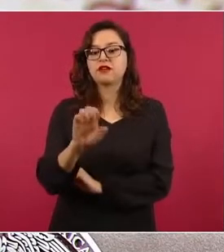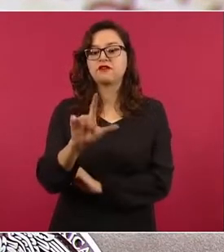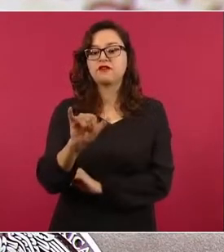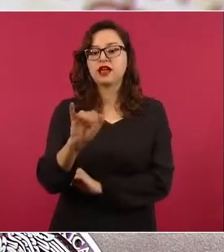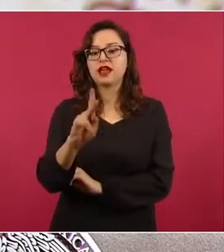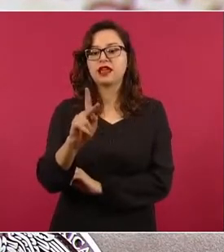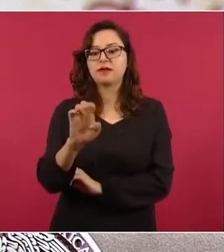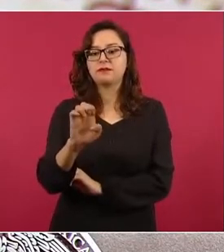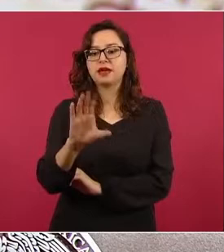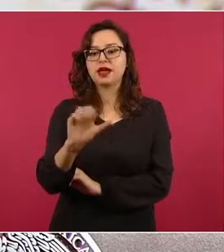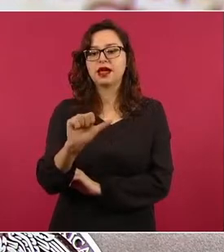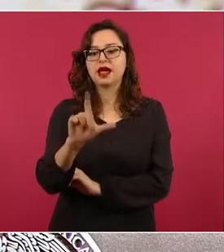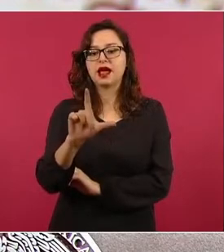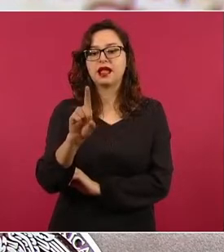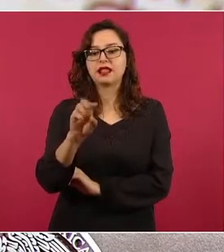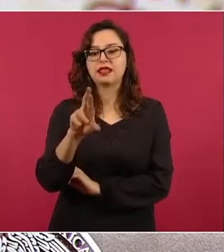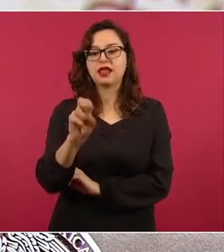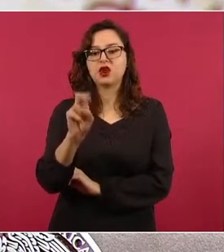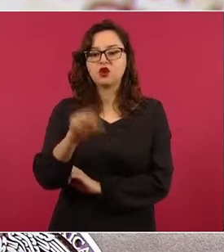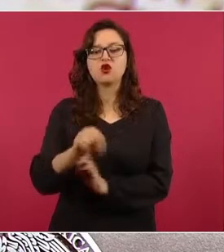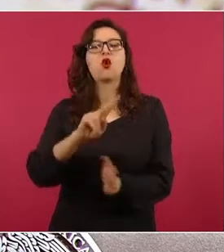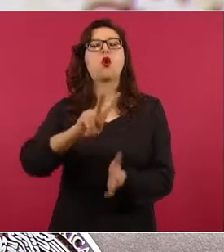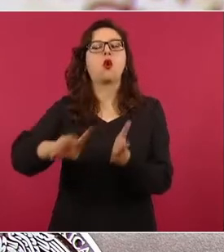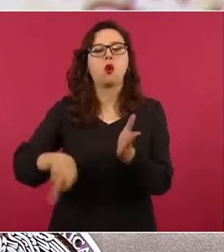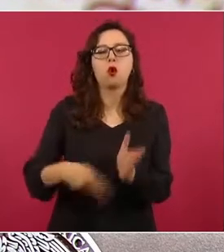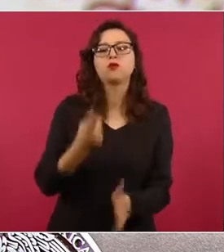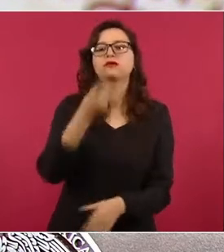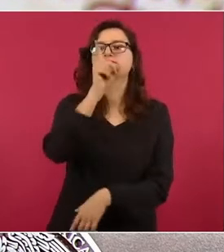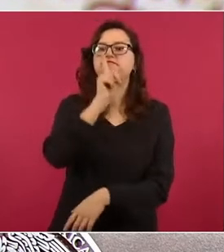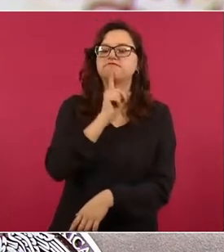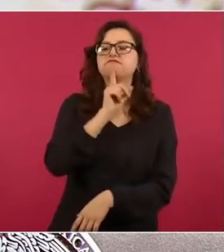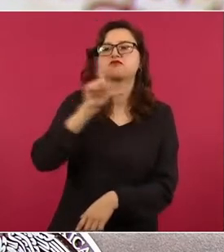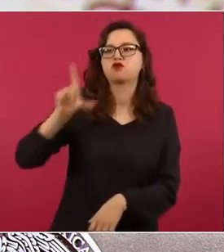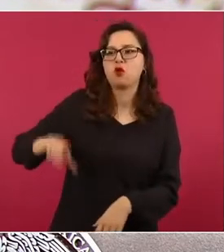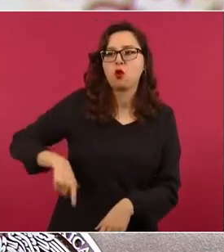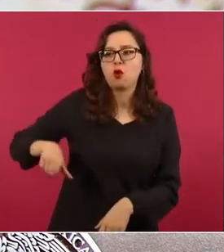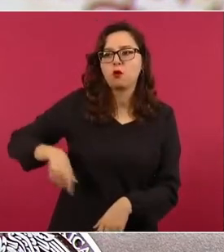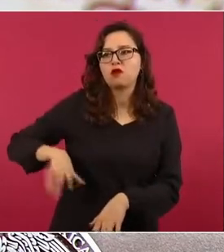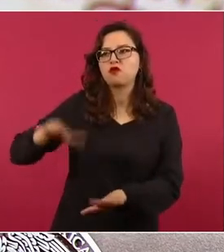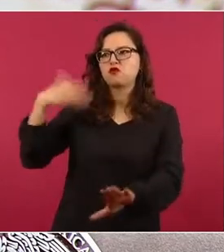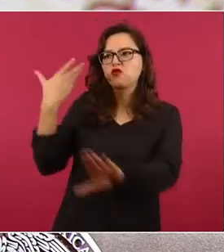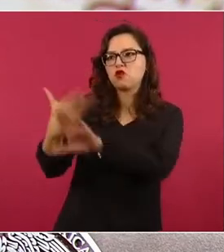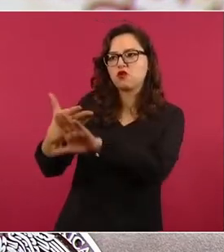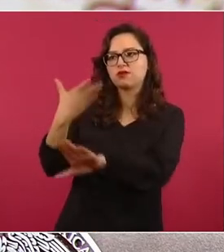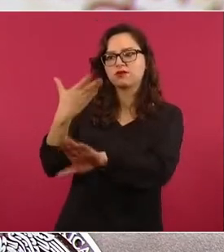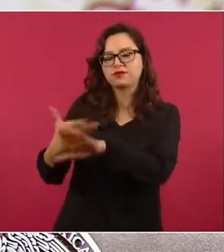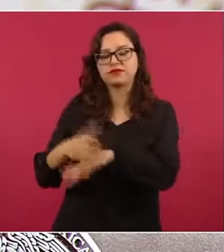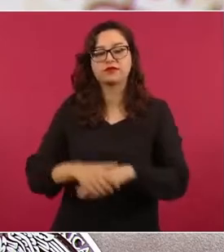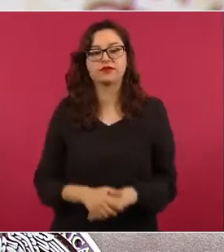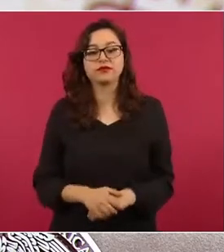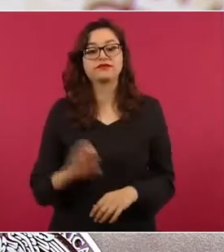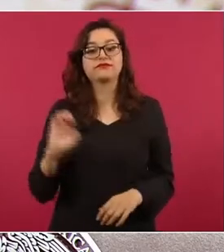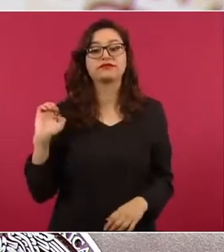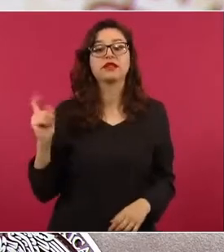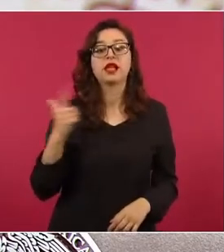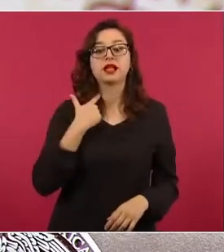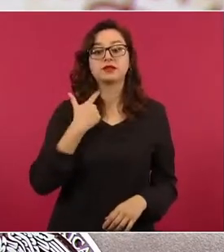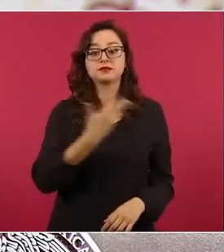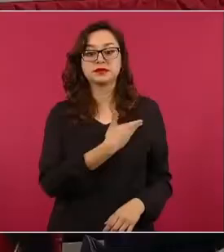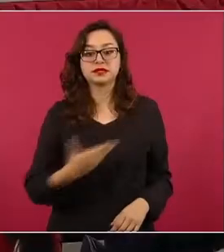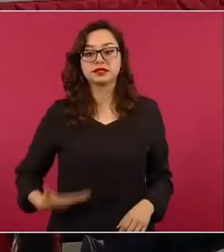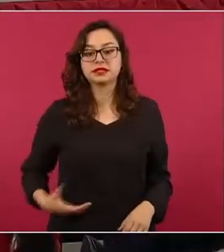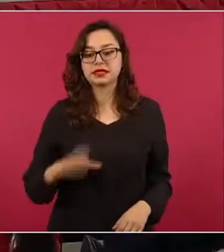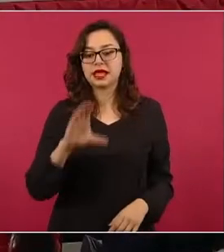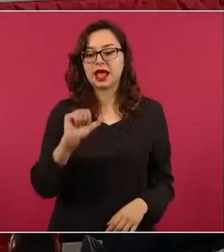para atacar al gobierno de México. El expresidente Felipe Calderón Hinojosa, mientras guarda silencio